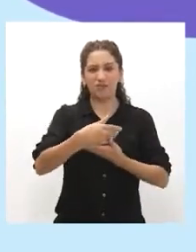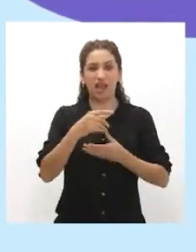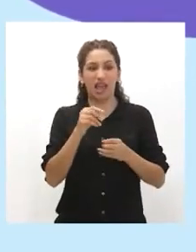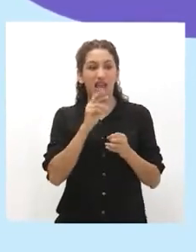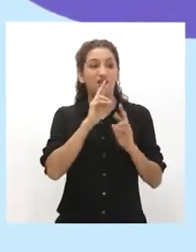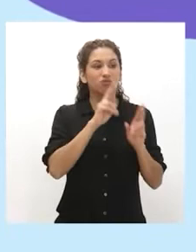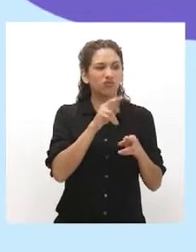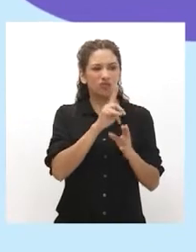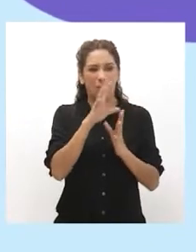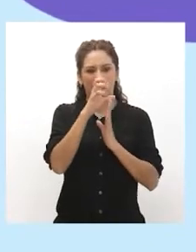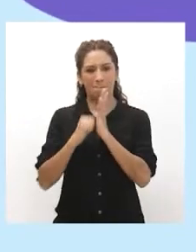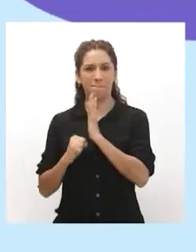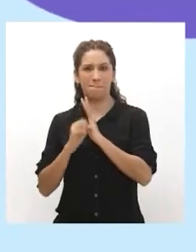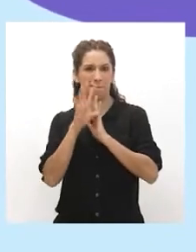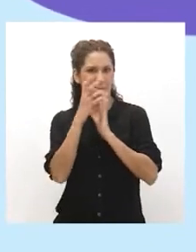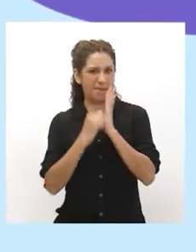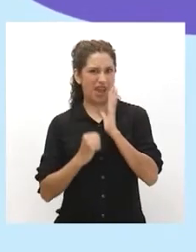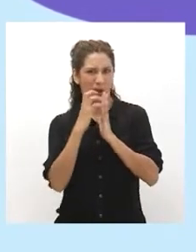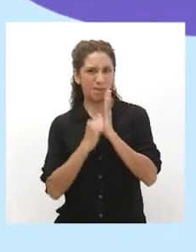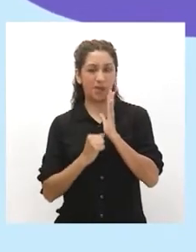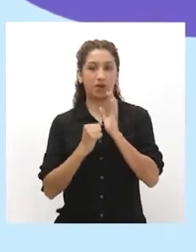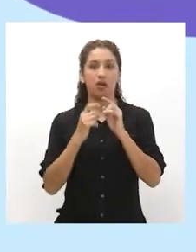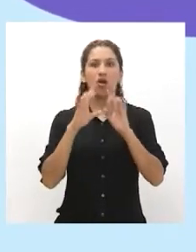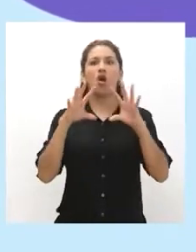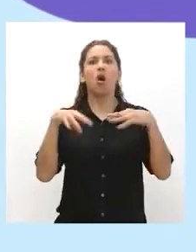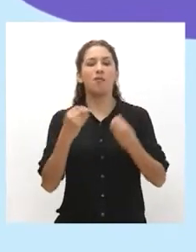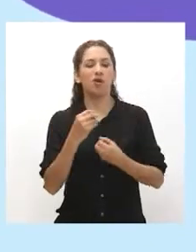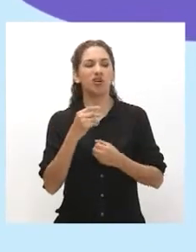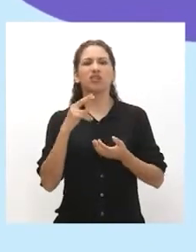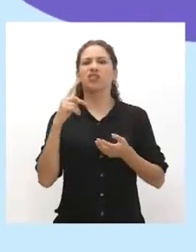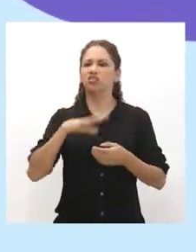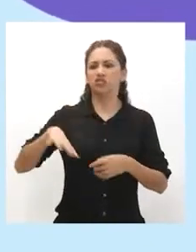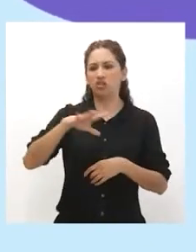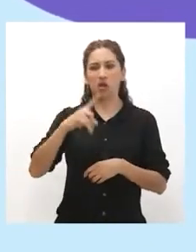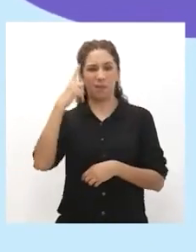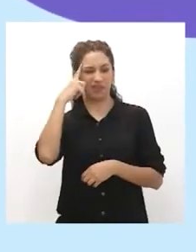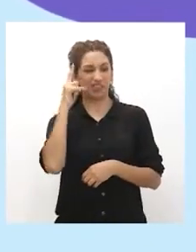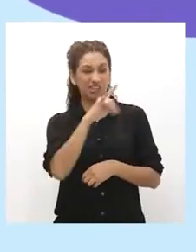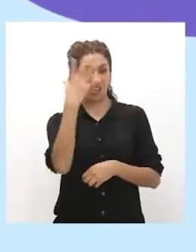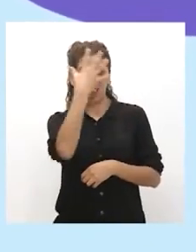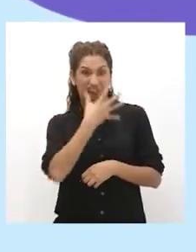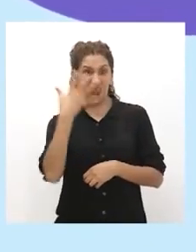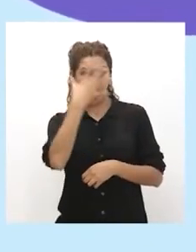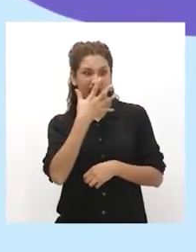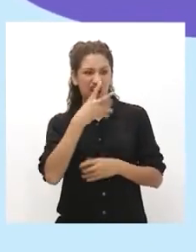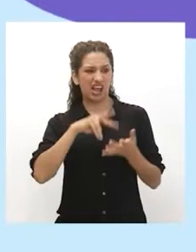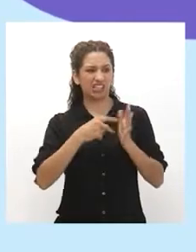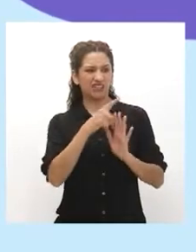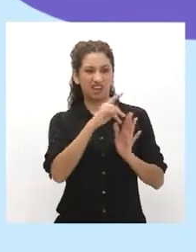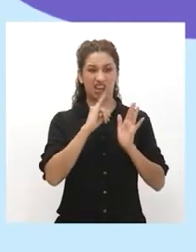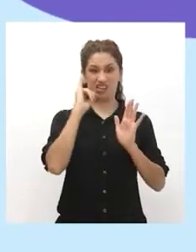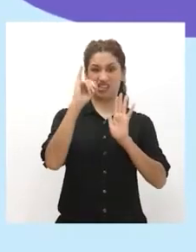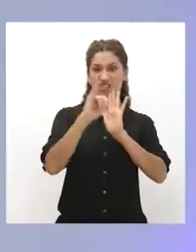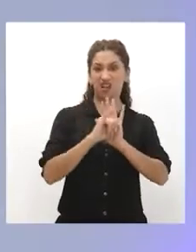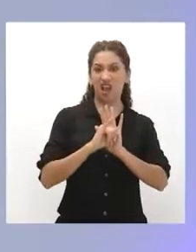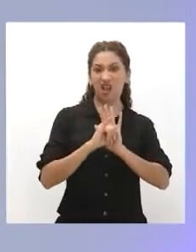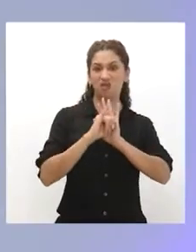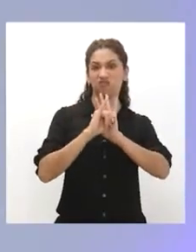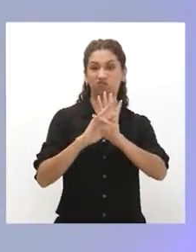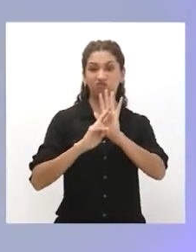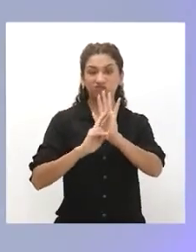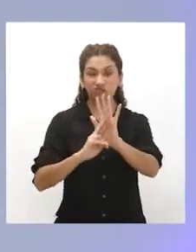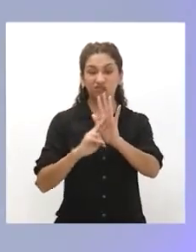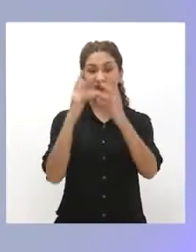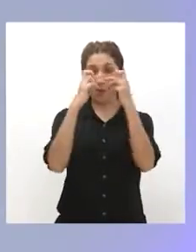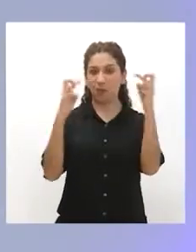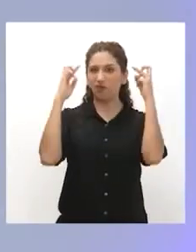y eso lo hacían porque pensaban que un afrodescendiente no podía ser la imagen de la promoción. En